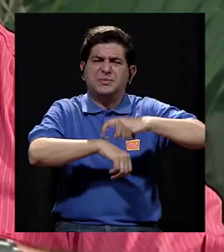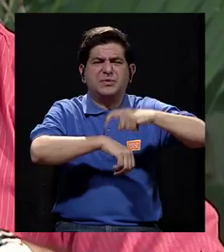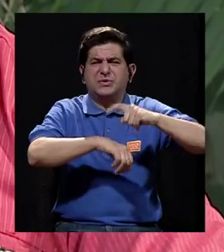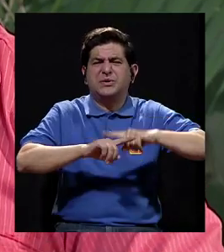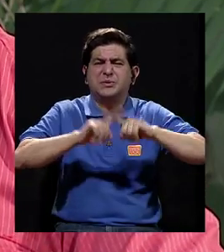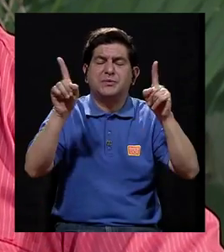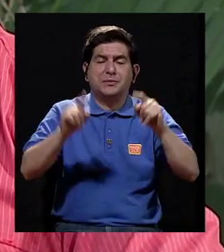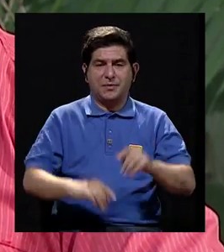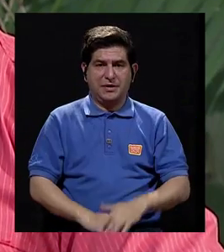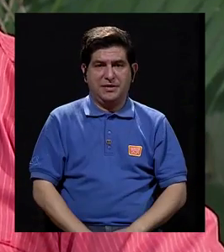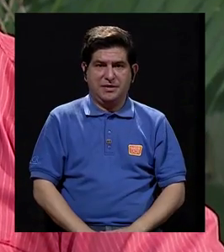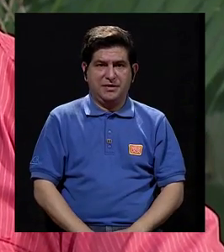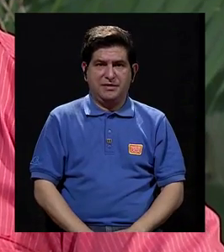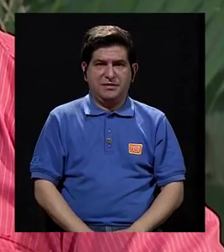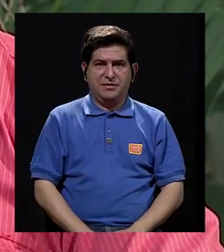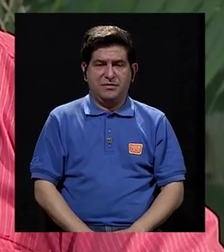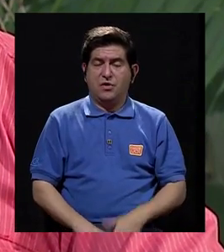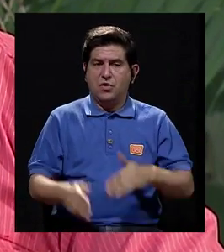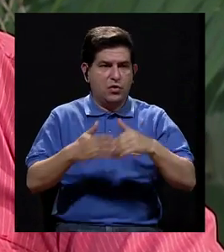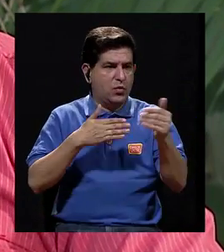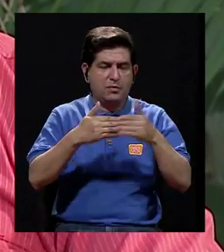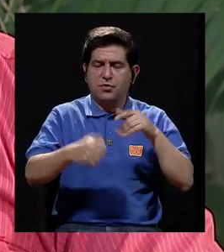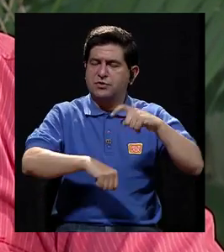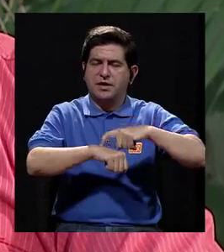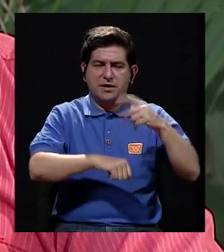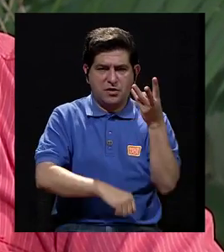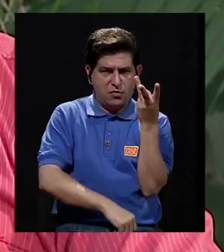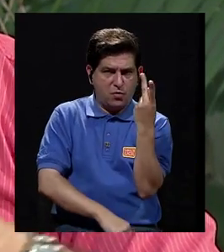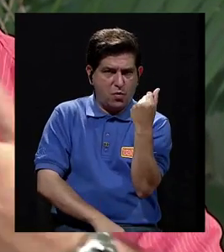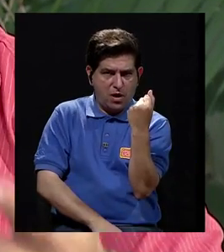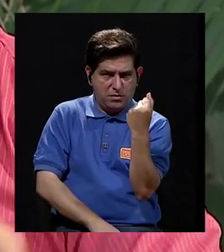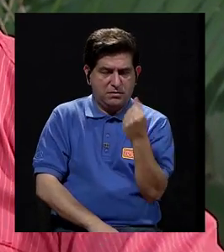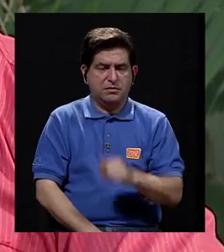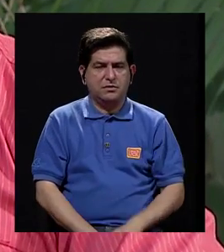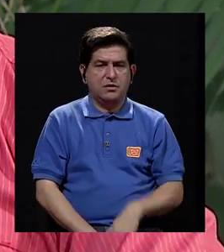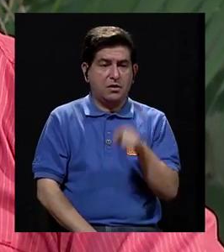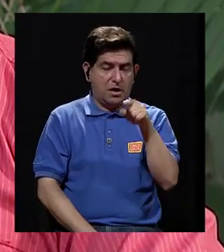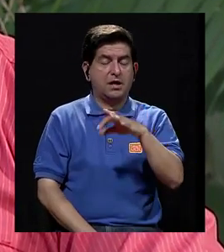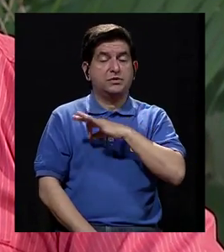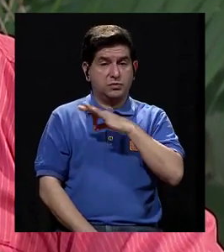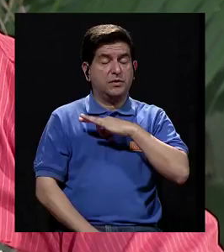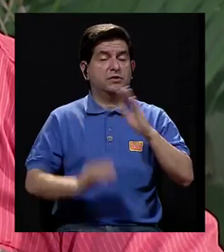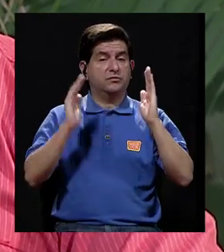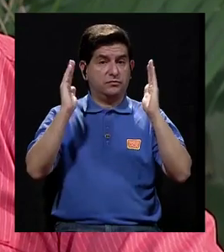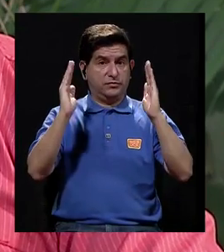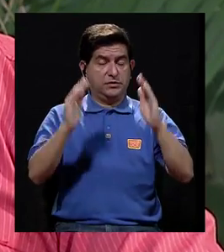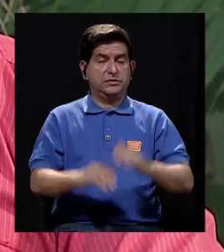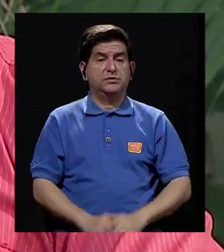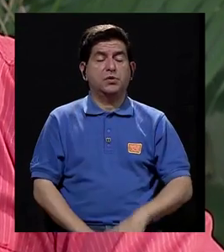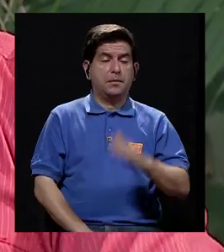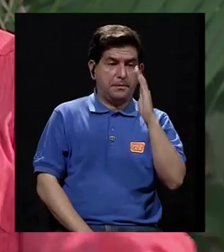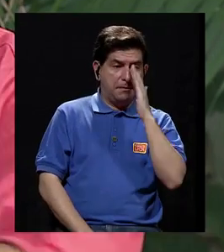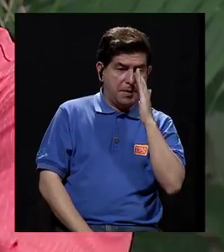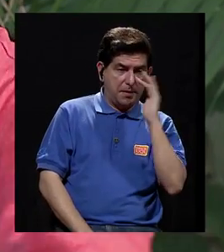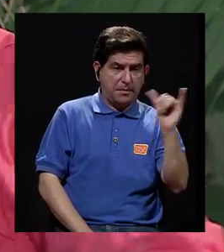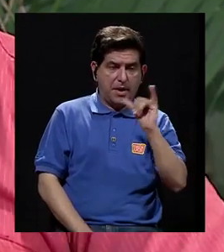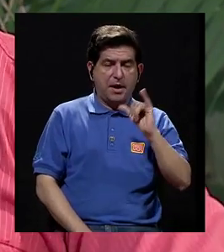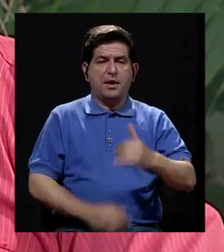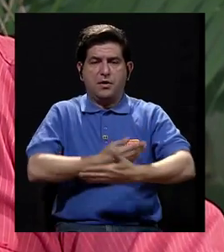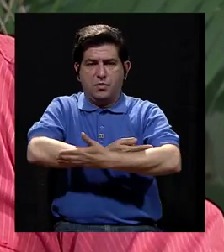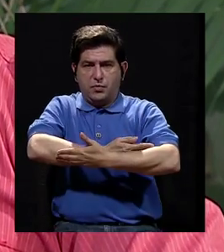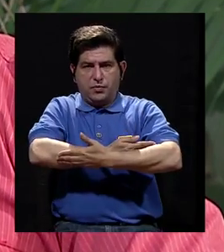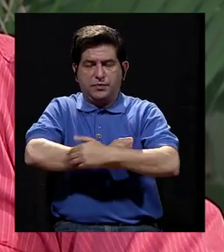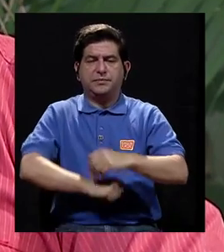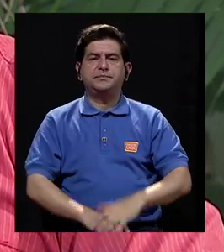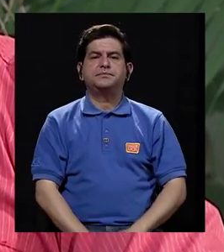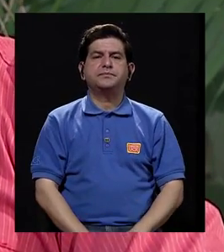poquito, pero a pesar de todo, de lo que pueda tardar, son muy grandes los beneficios que podría ser, tanto para la madre como para el